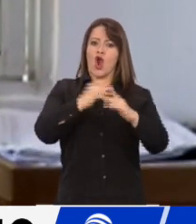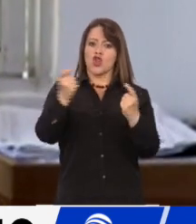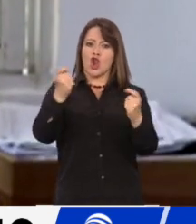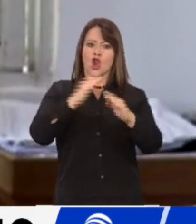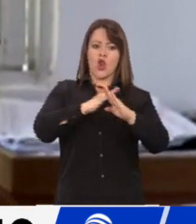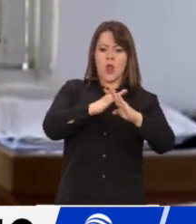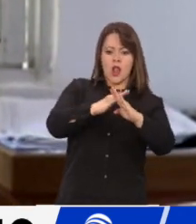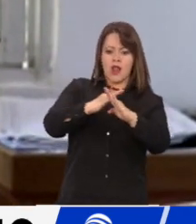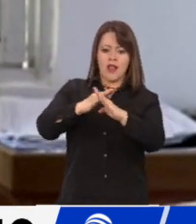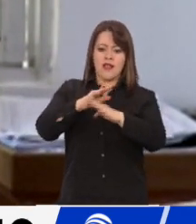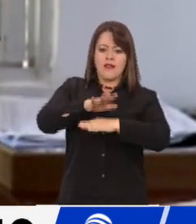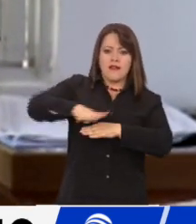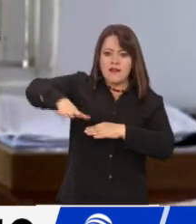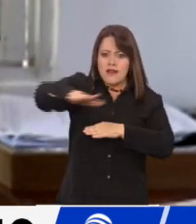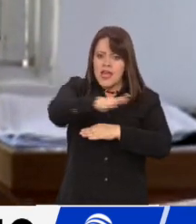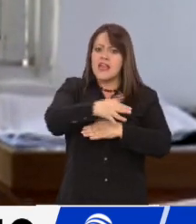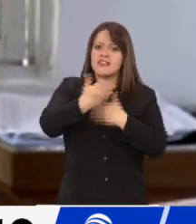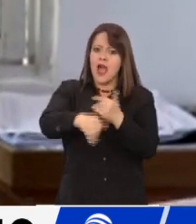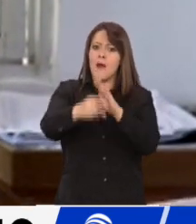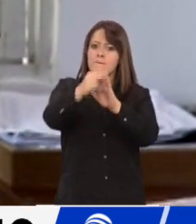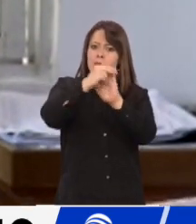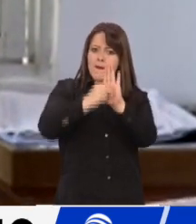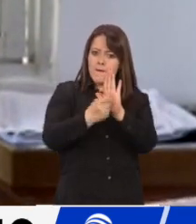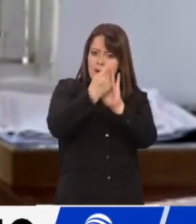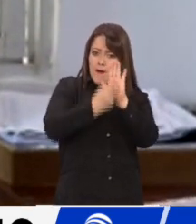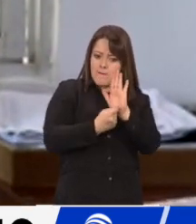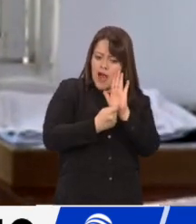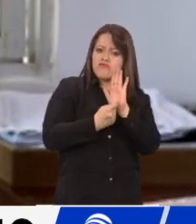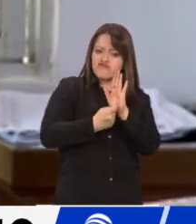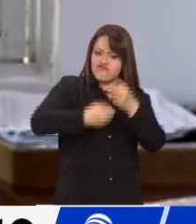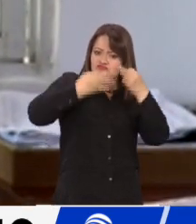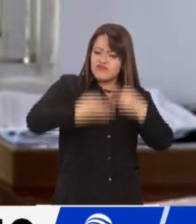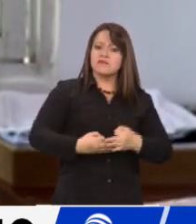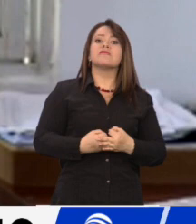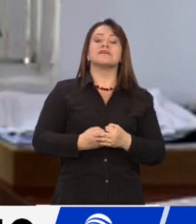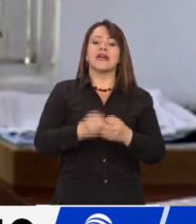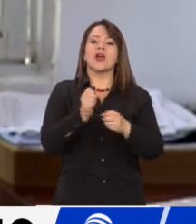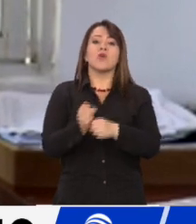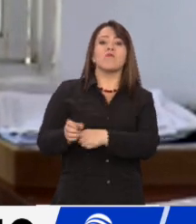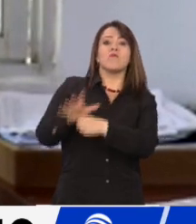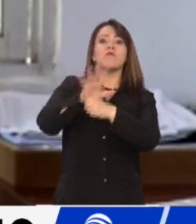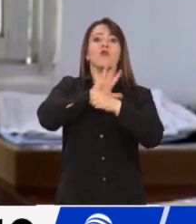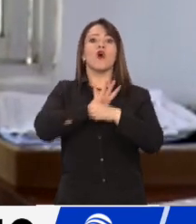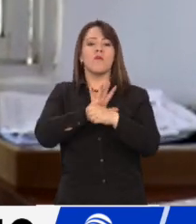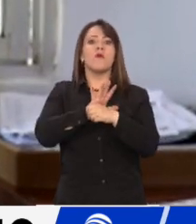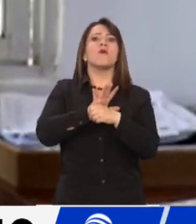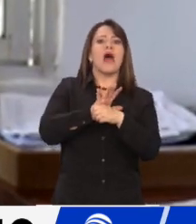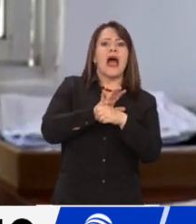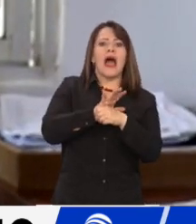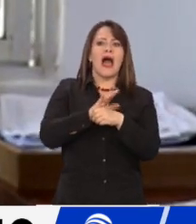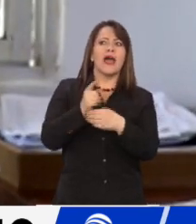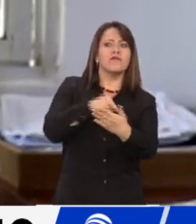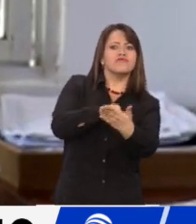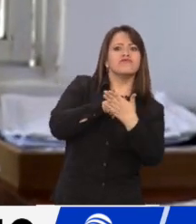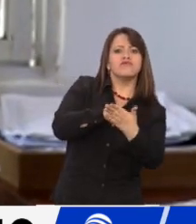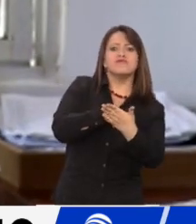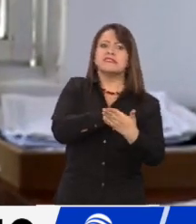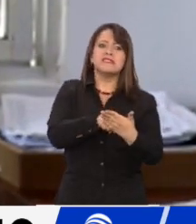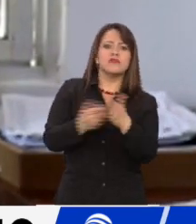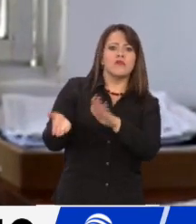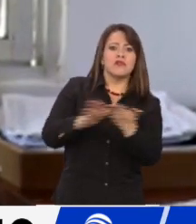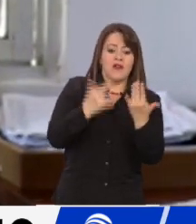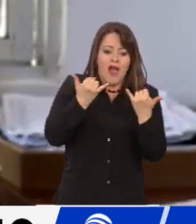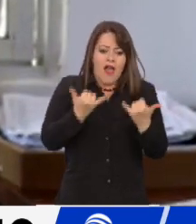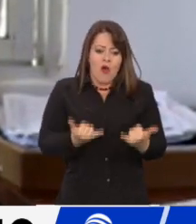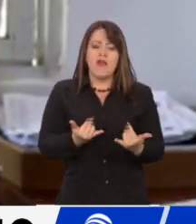las acciones de contención se están cumpliendo. Desafortunadamente la pandemia no nos ha demostrado, sí hemos tenido fallecimientos, pero hoy aún se